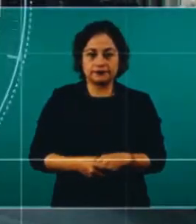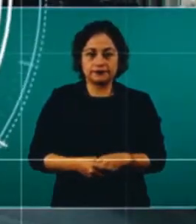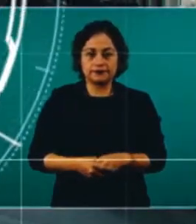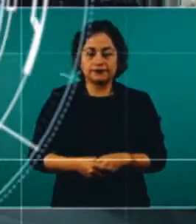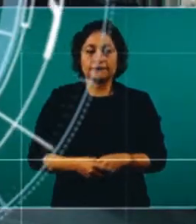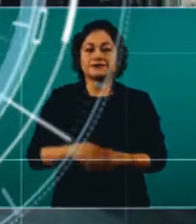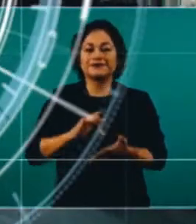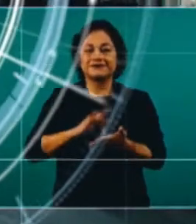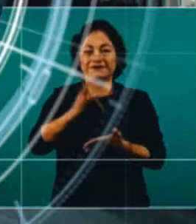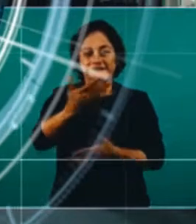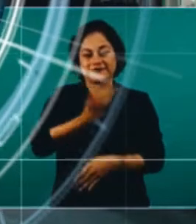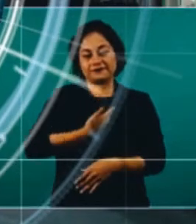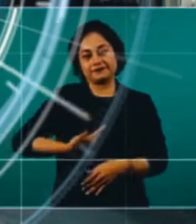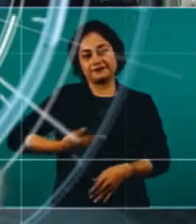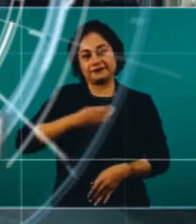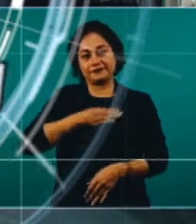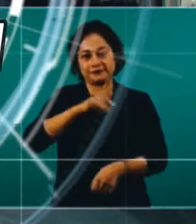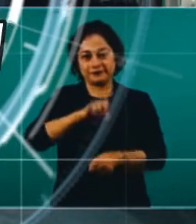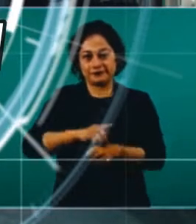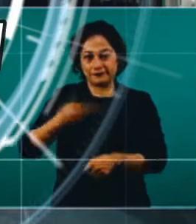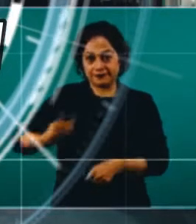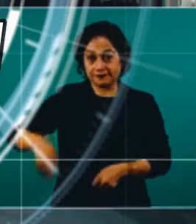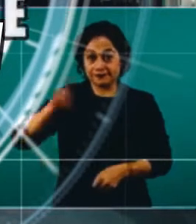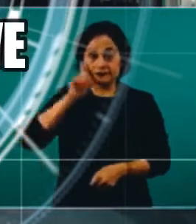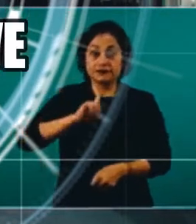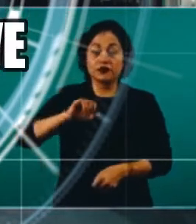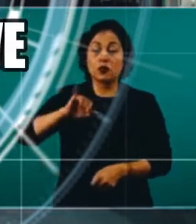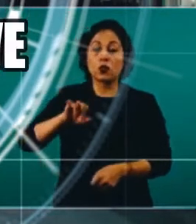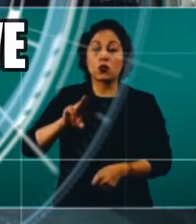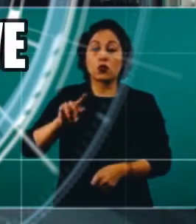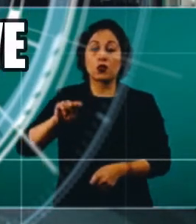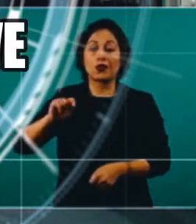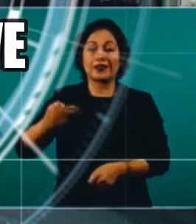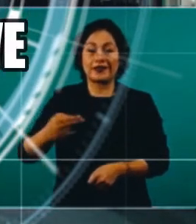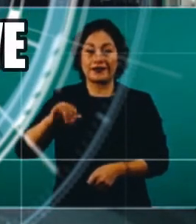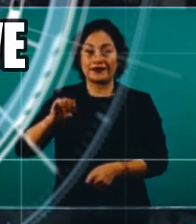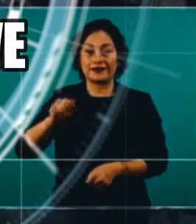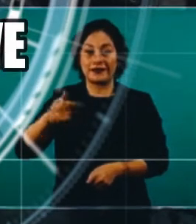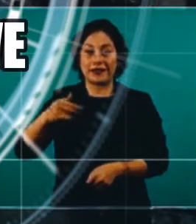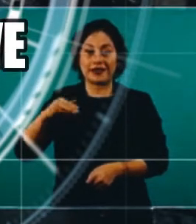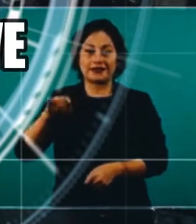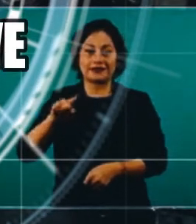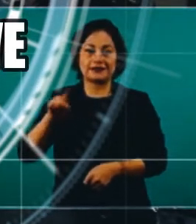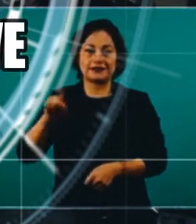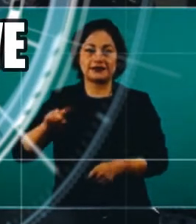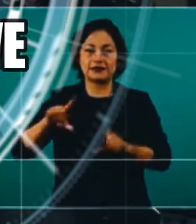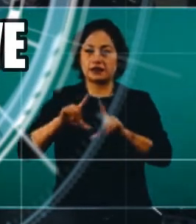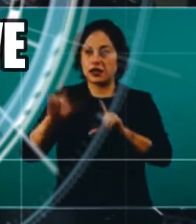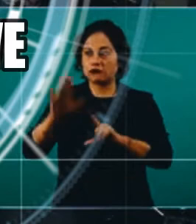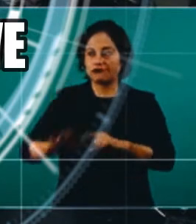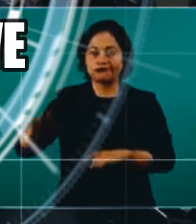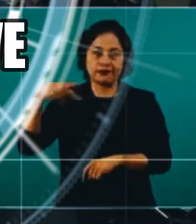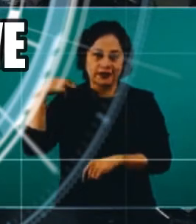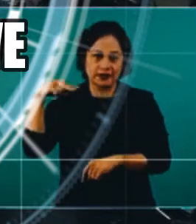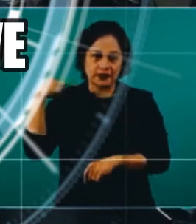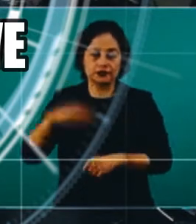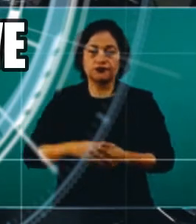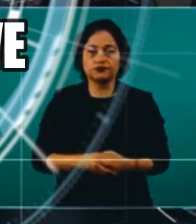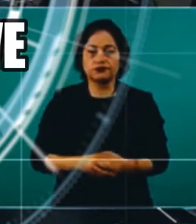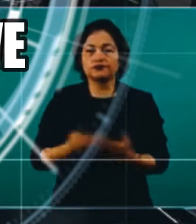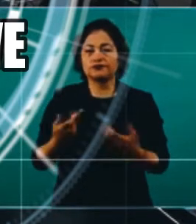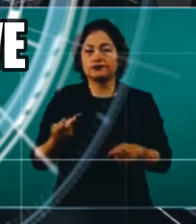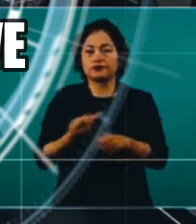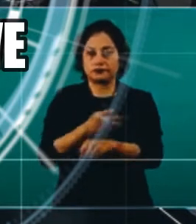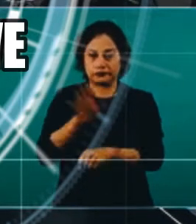Gracias, presidente. Buenos días, Judit Sánchez Reyes de Imagen del Golfo de Veracruz. Presidente, tras el incendio en la línea submarina de